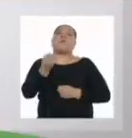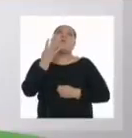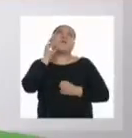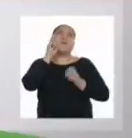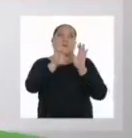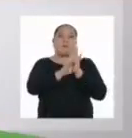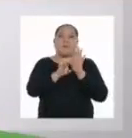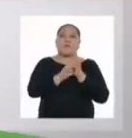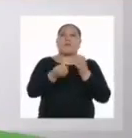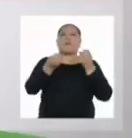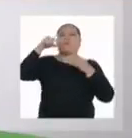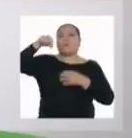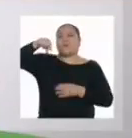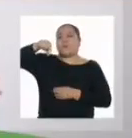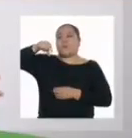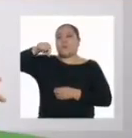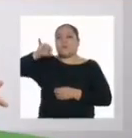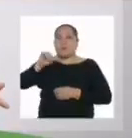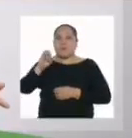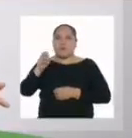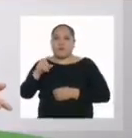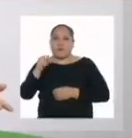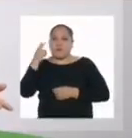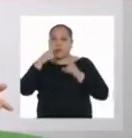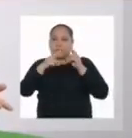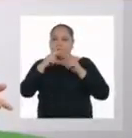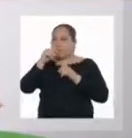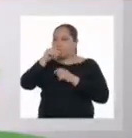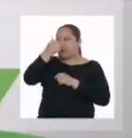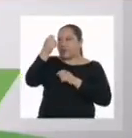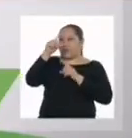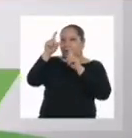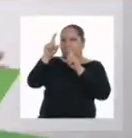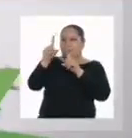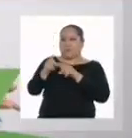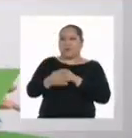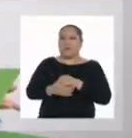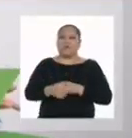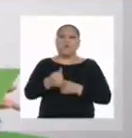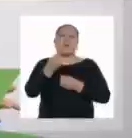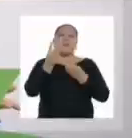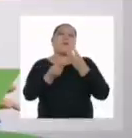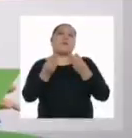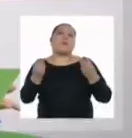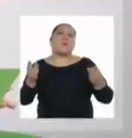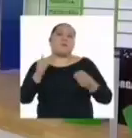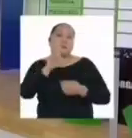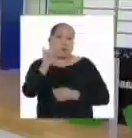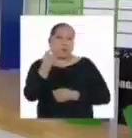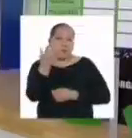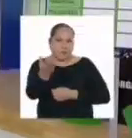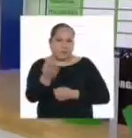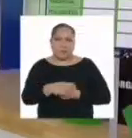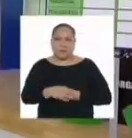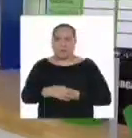cantidad de gotas de yodo, pueden guiarse de las siguientes preguntas. ¿Qué materiales utilizarán?